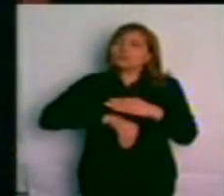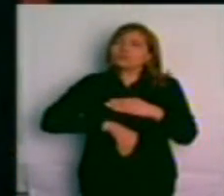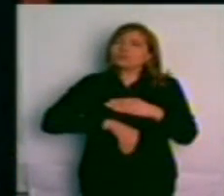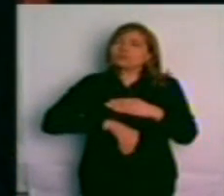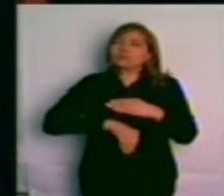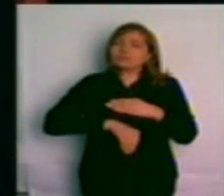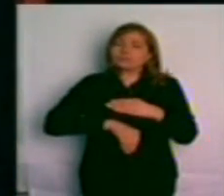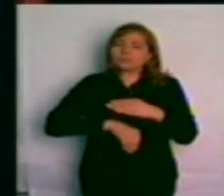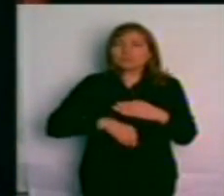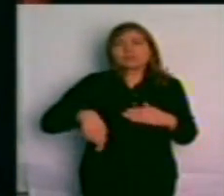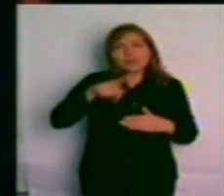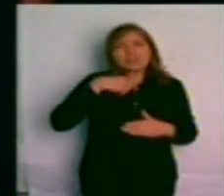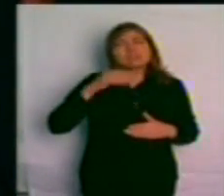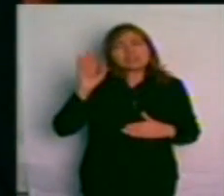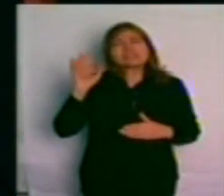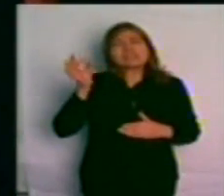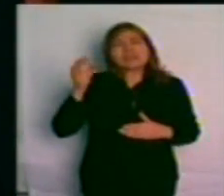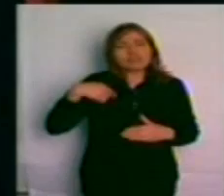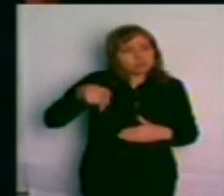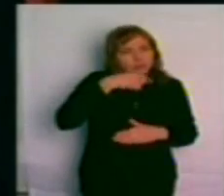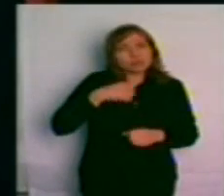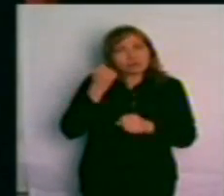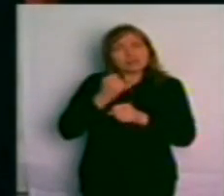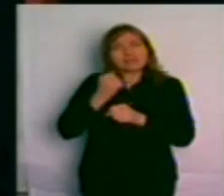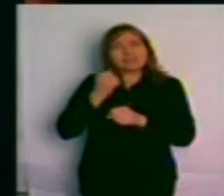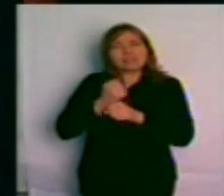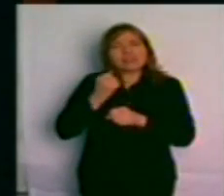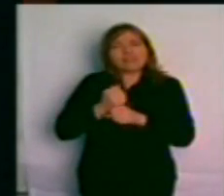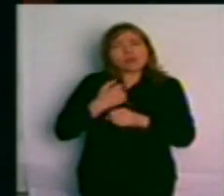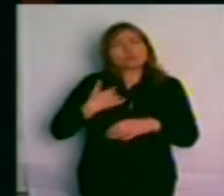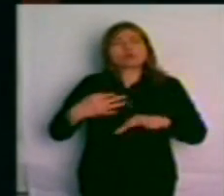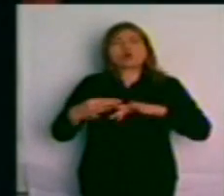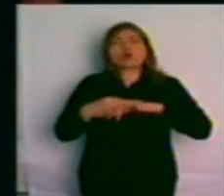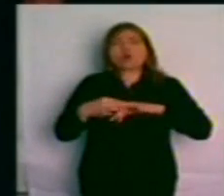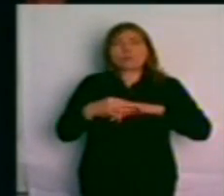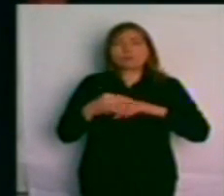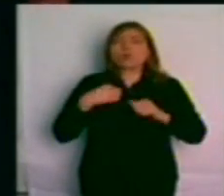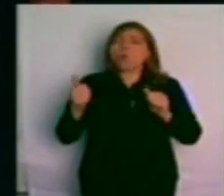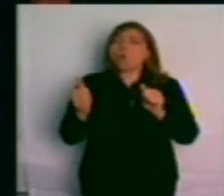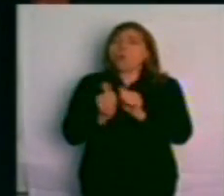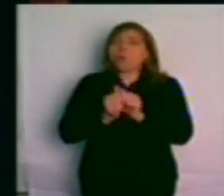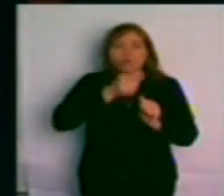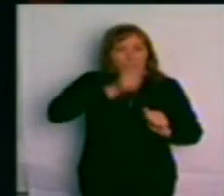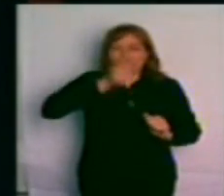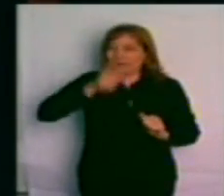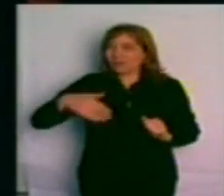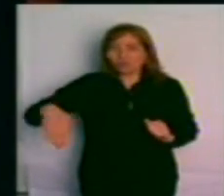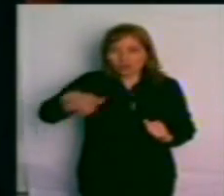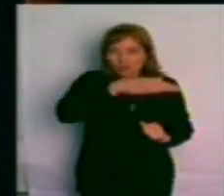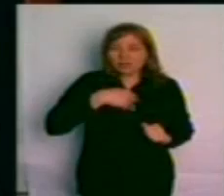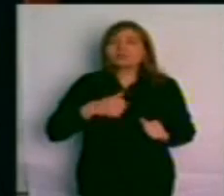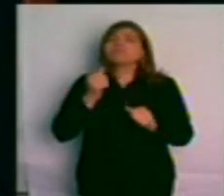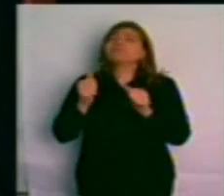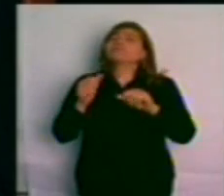a saber que la gestión, el compromiso con el pueblo, con la historia